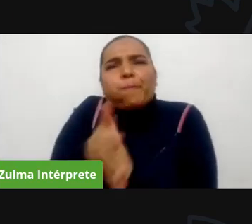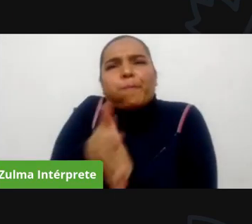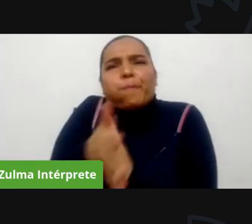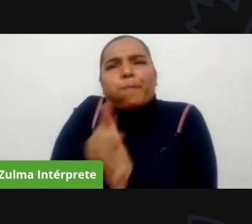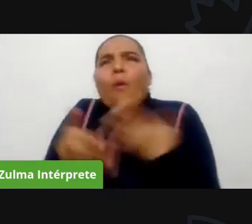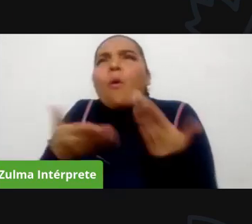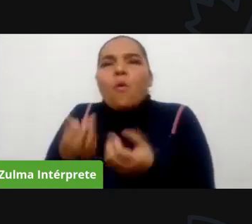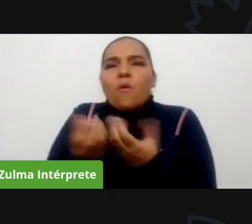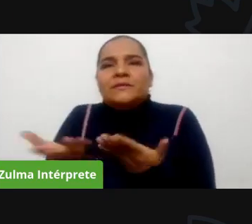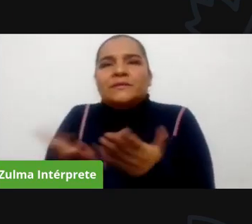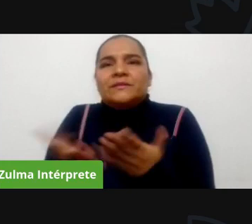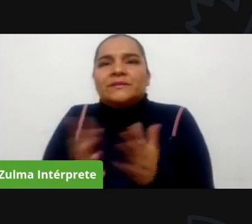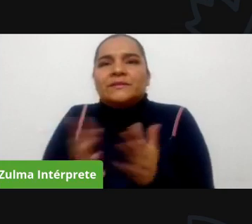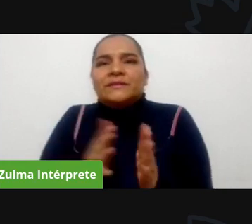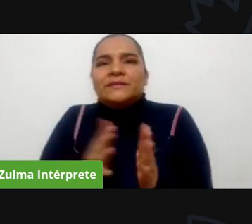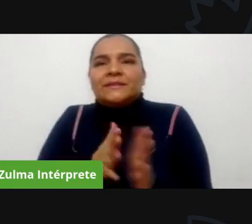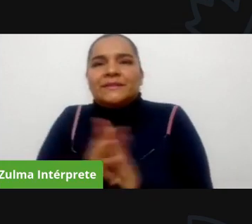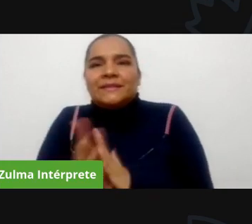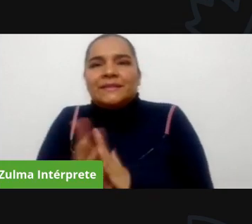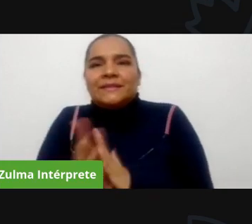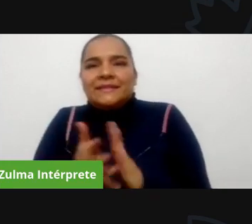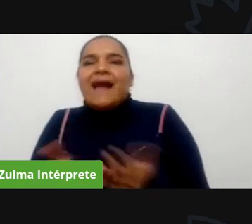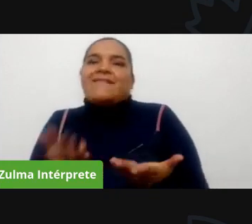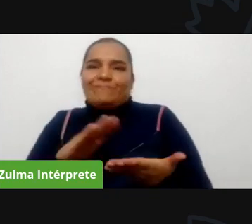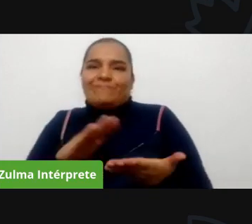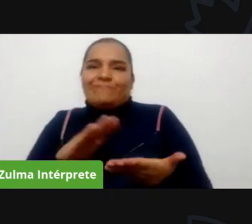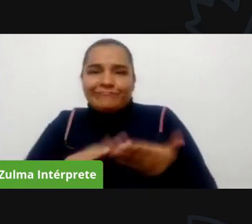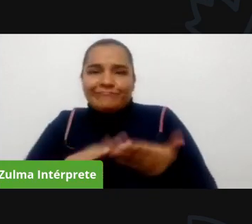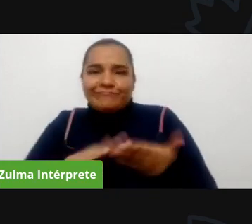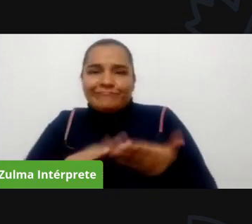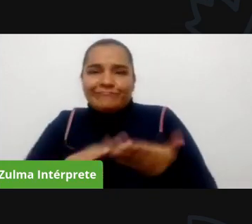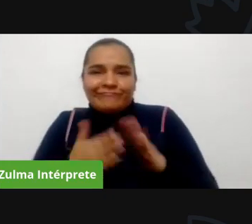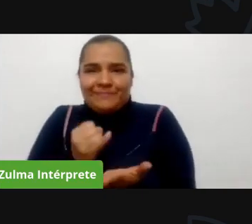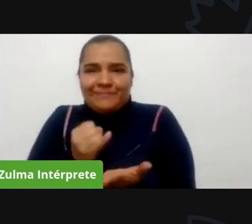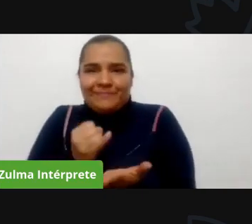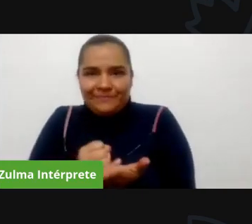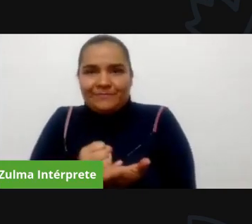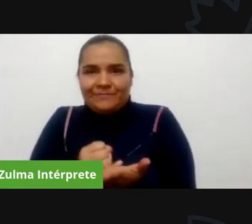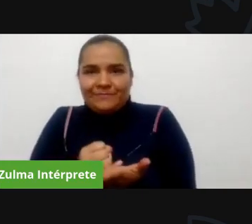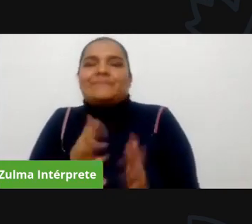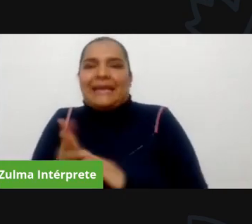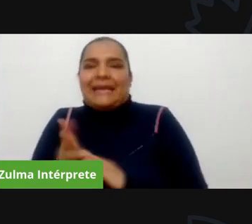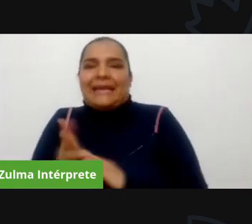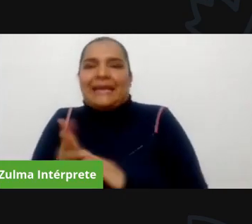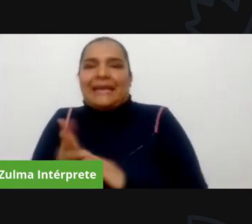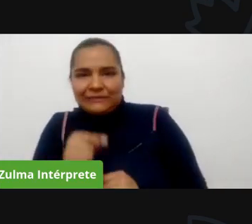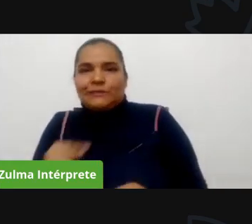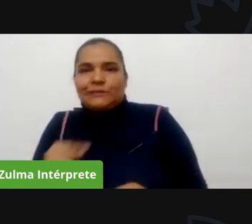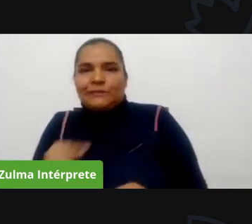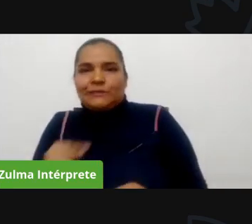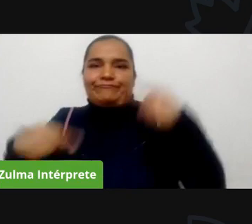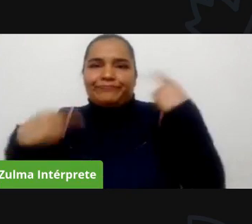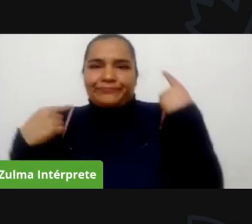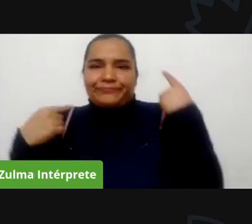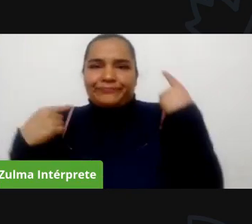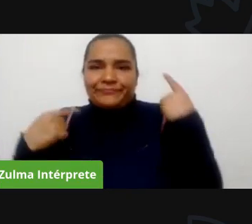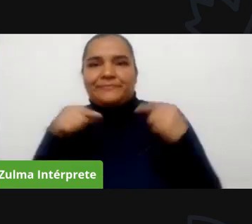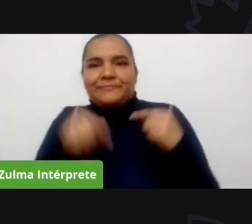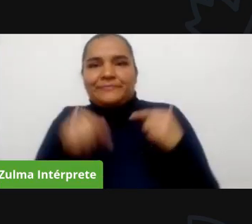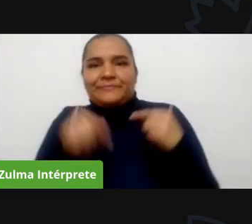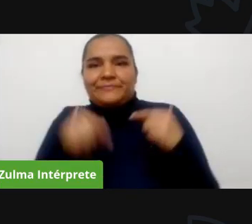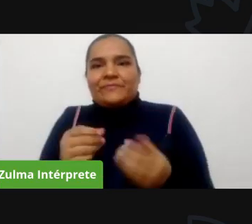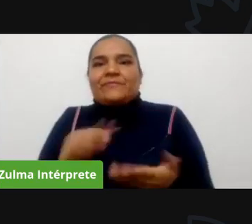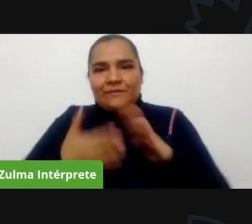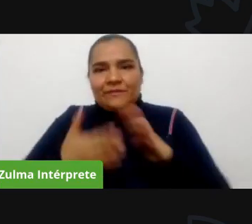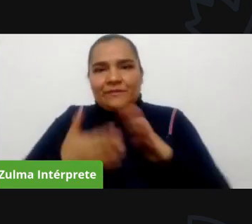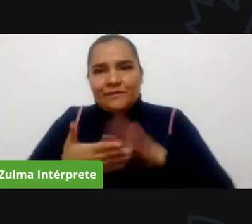ese es el reto en con el que se van a enfrentar el próximo año una vez sean elegidas pero para poder